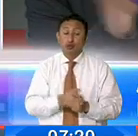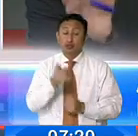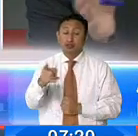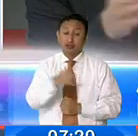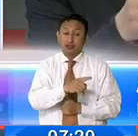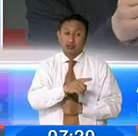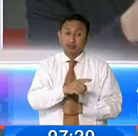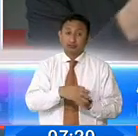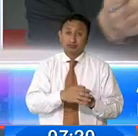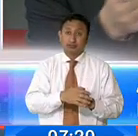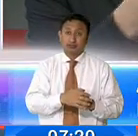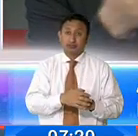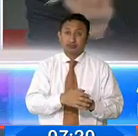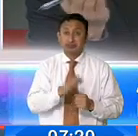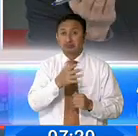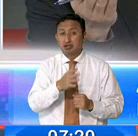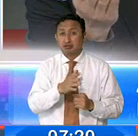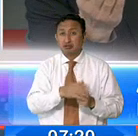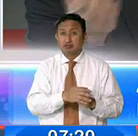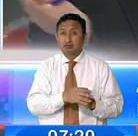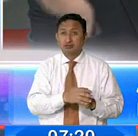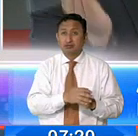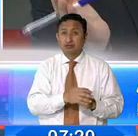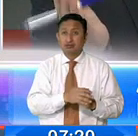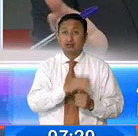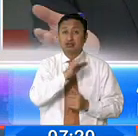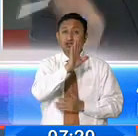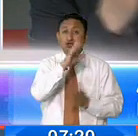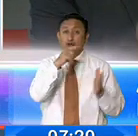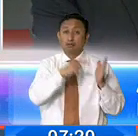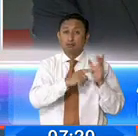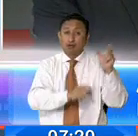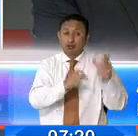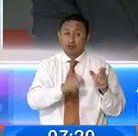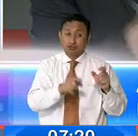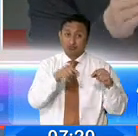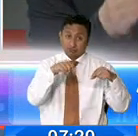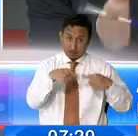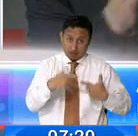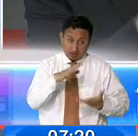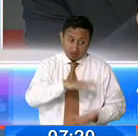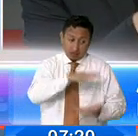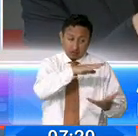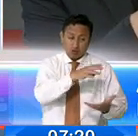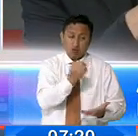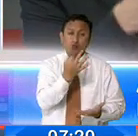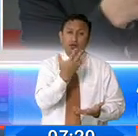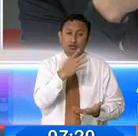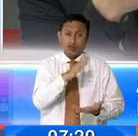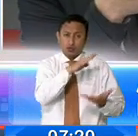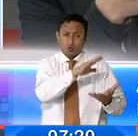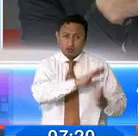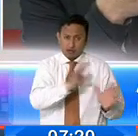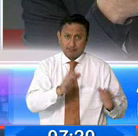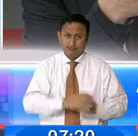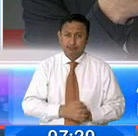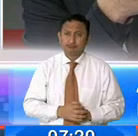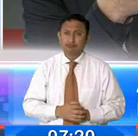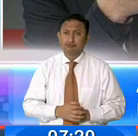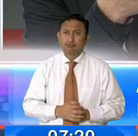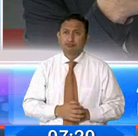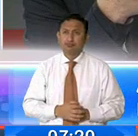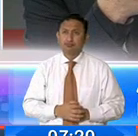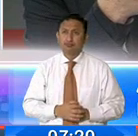me indica, de las 5.000 aproximadamente personas en situación de calle, ¿a cuántas ya se ha llegado con ayuda? ¿Cuántas han logrado erradicar? Ya,